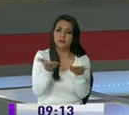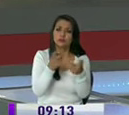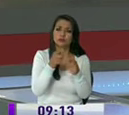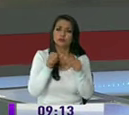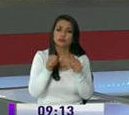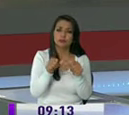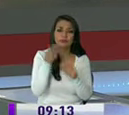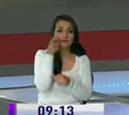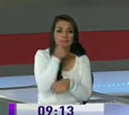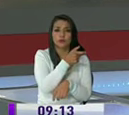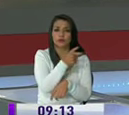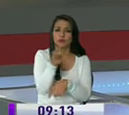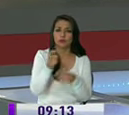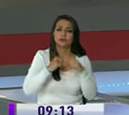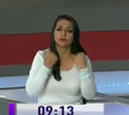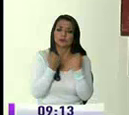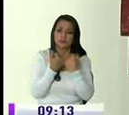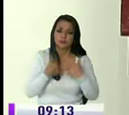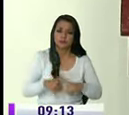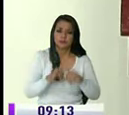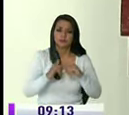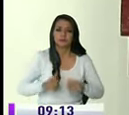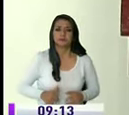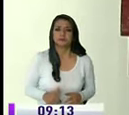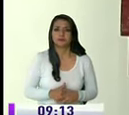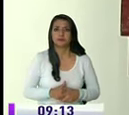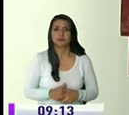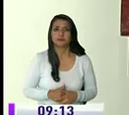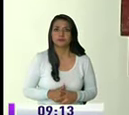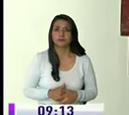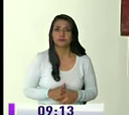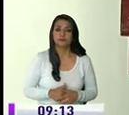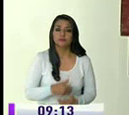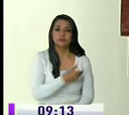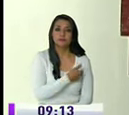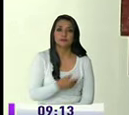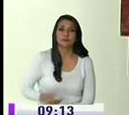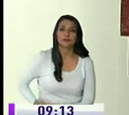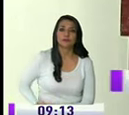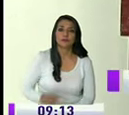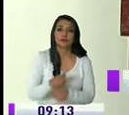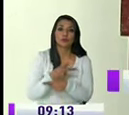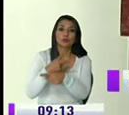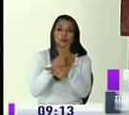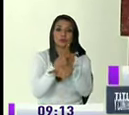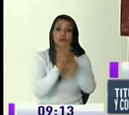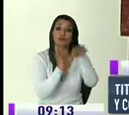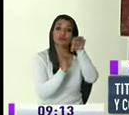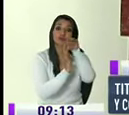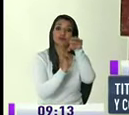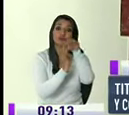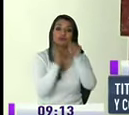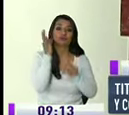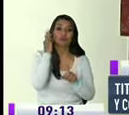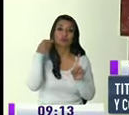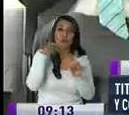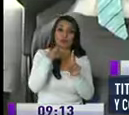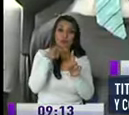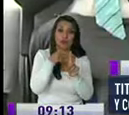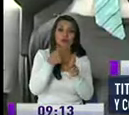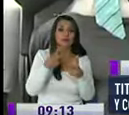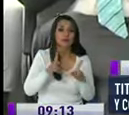continuar las vedurías sociales la titular del consejo de participación ciudadana y control social Raquel González